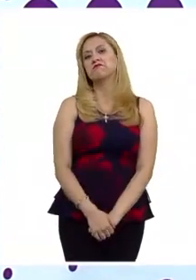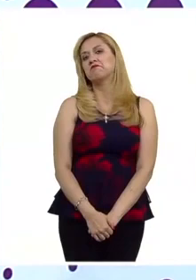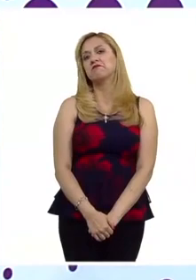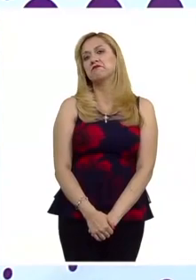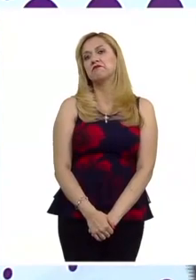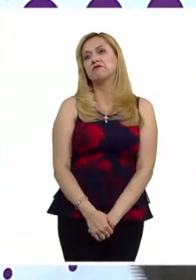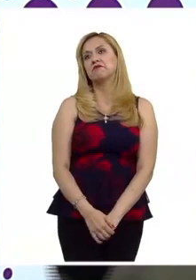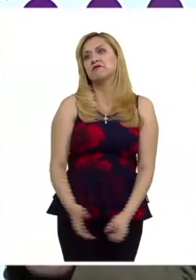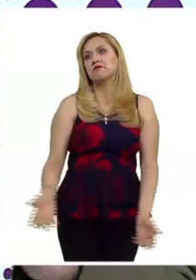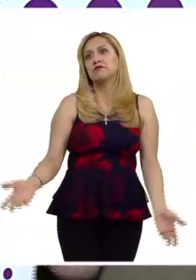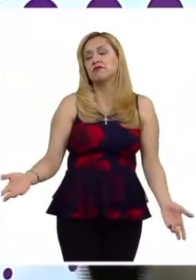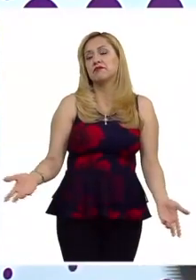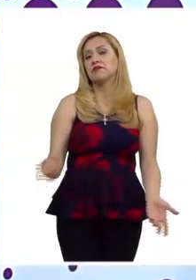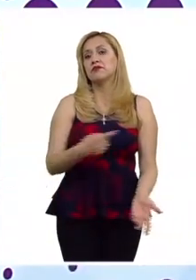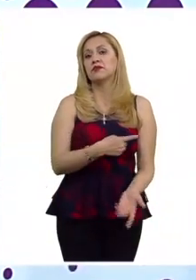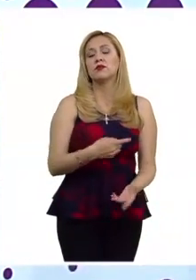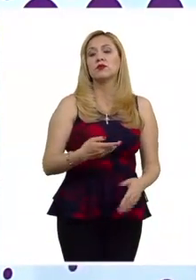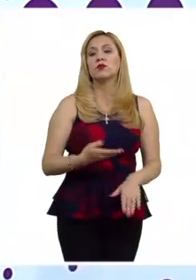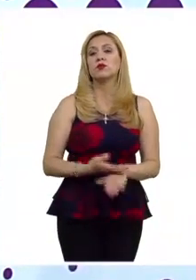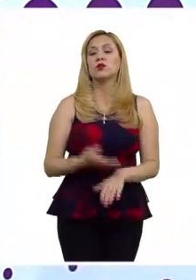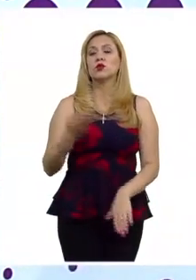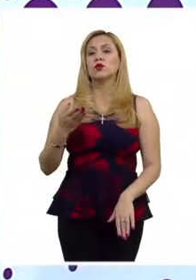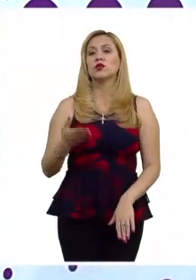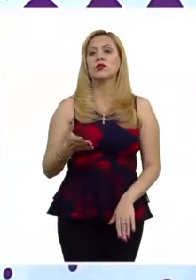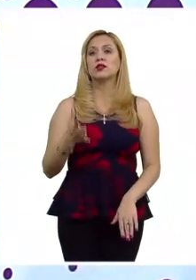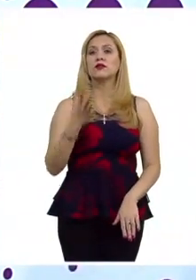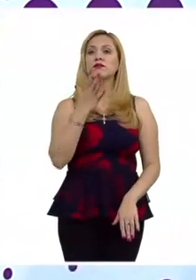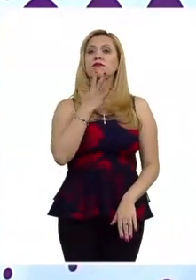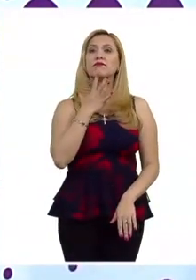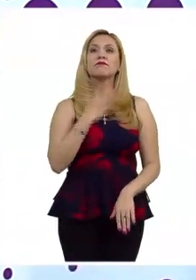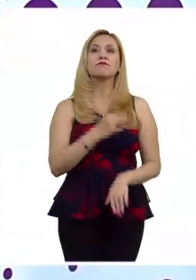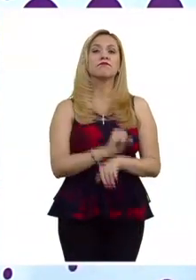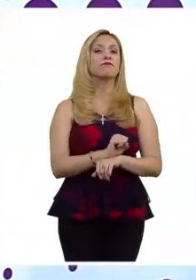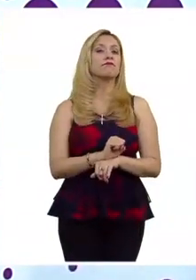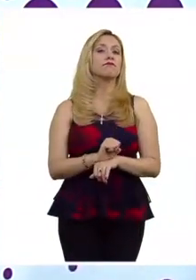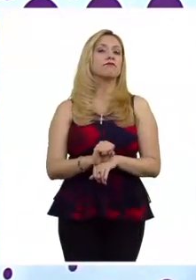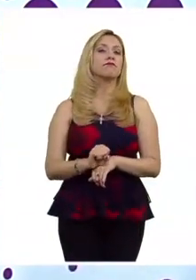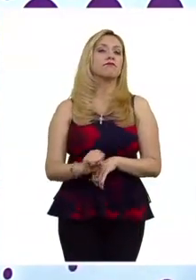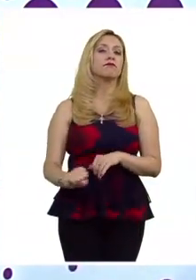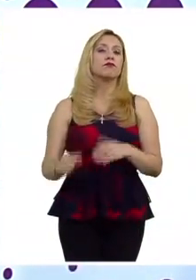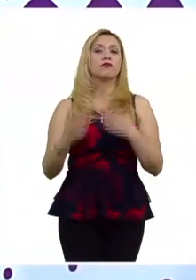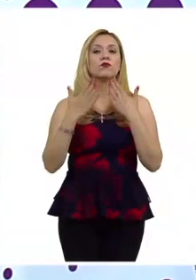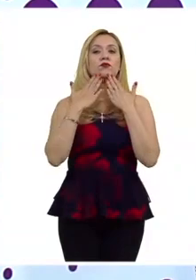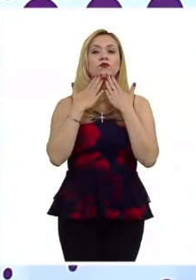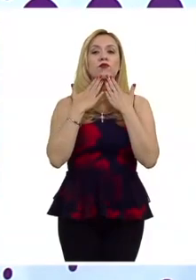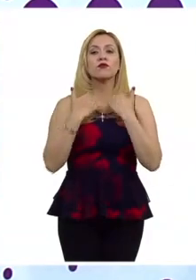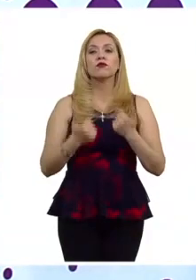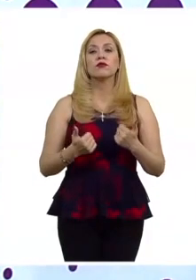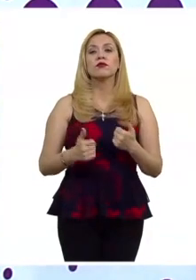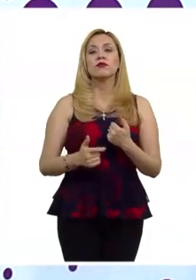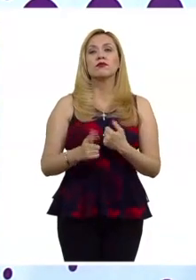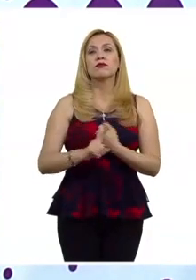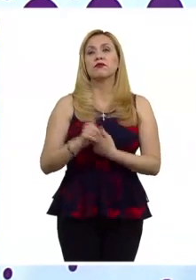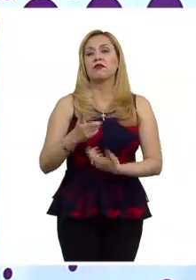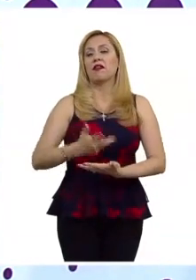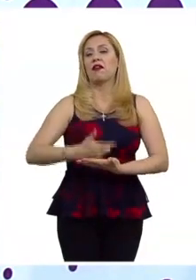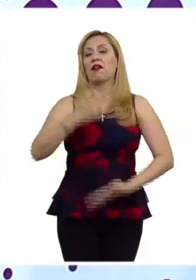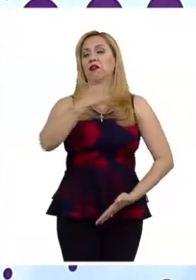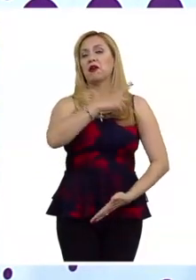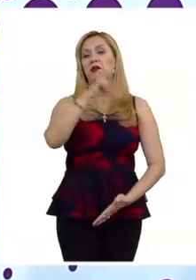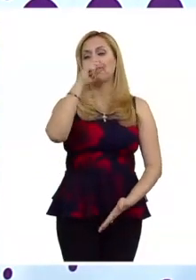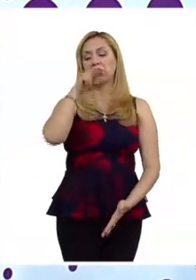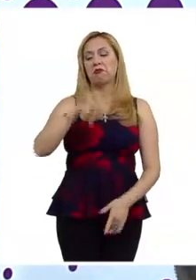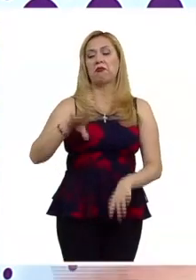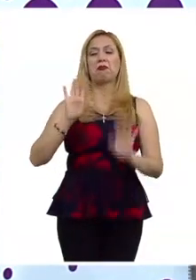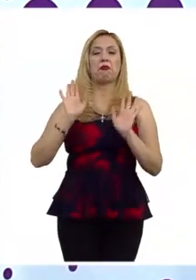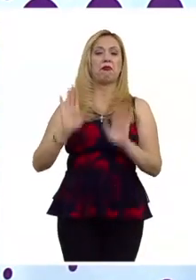tienen un estándar muy laxo el estándar el famoso test de Brandenburg que es un caso que llegó a la Suprema Corte estadounidense de